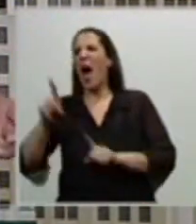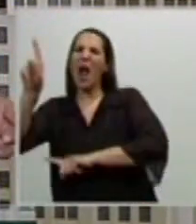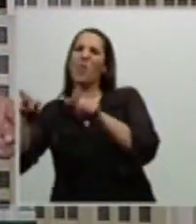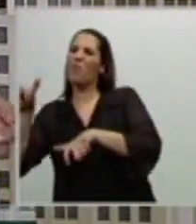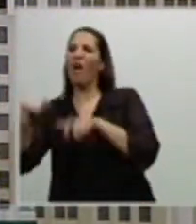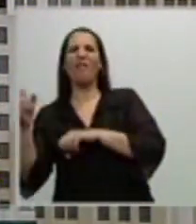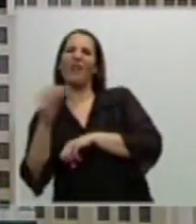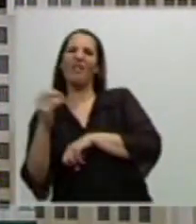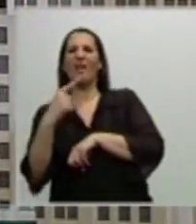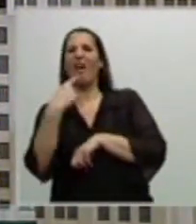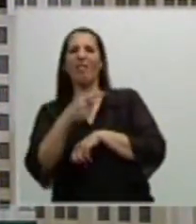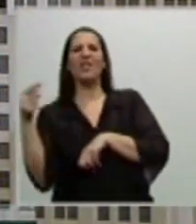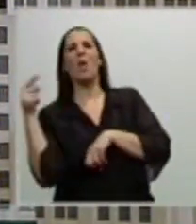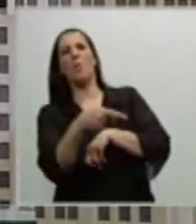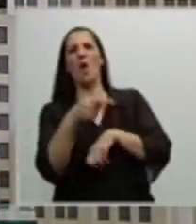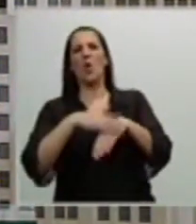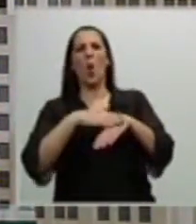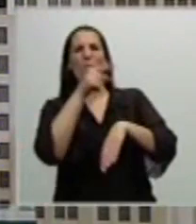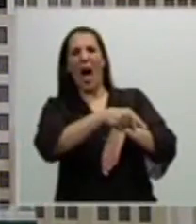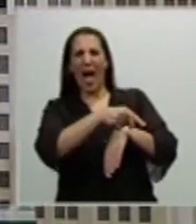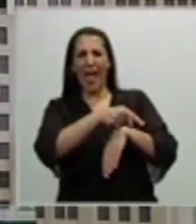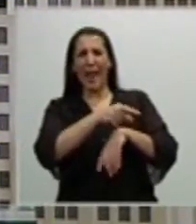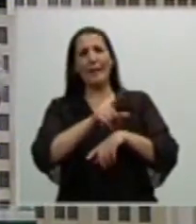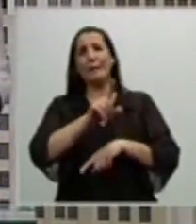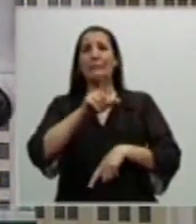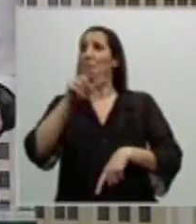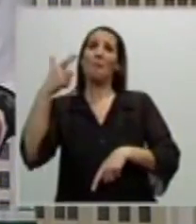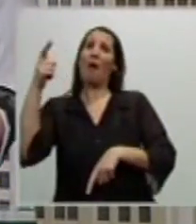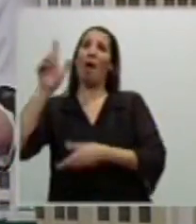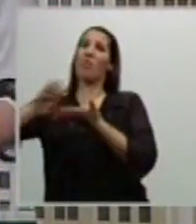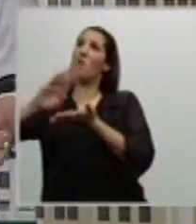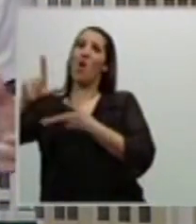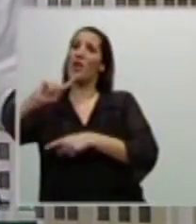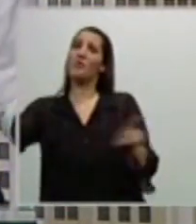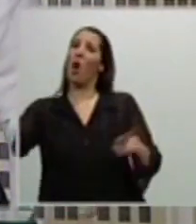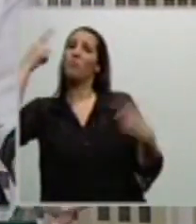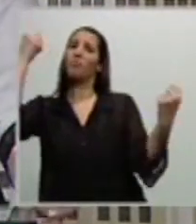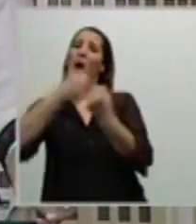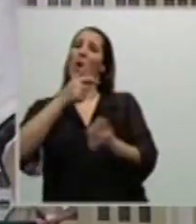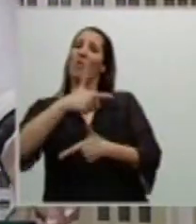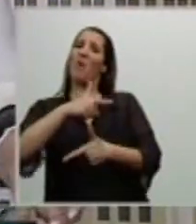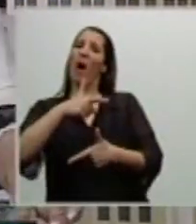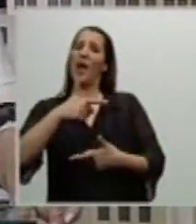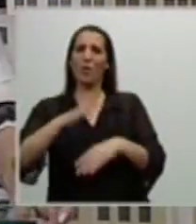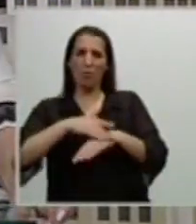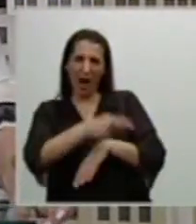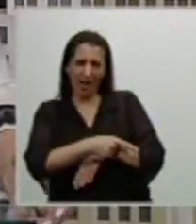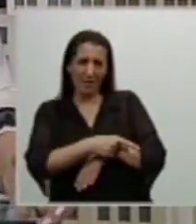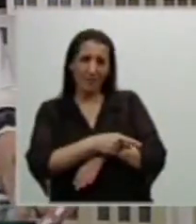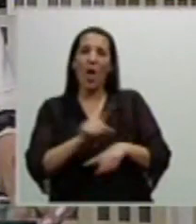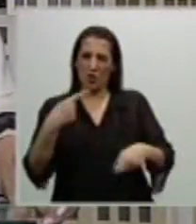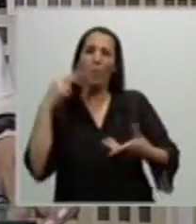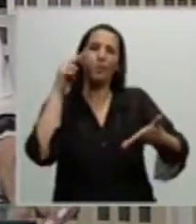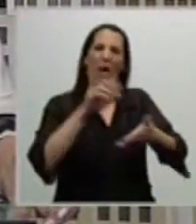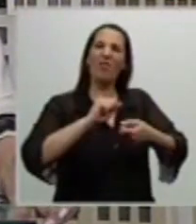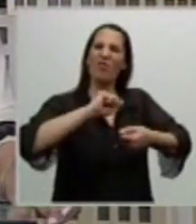el acuerdo, acuerdo que como digo, algunos pretendían, de acuerdo a lo que leí en los diarios, hacerlo con